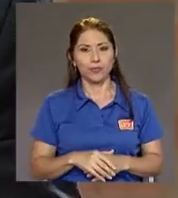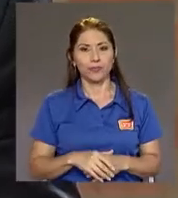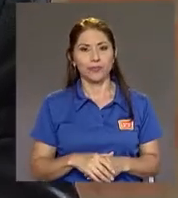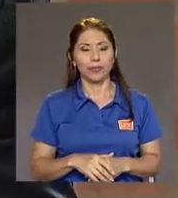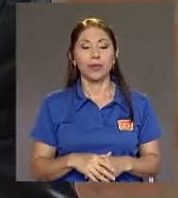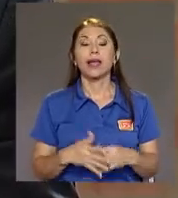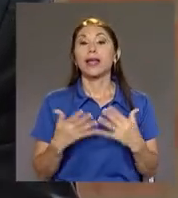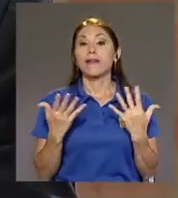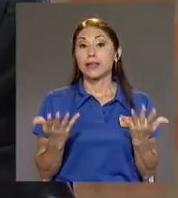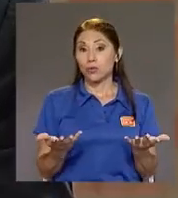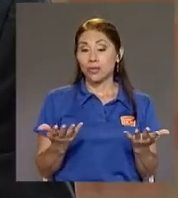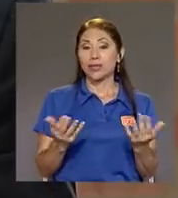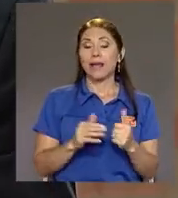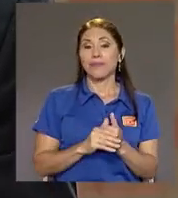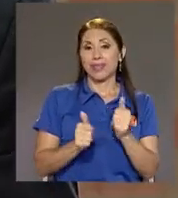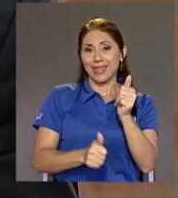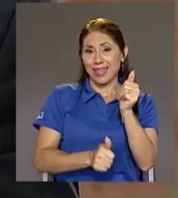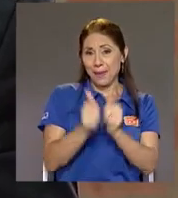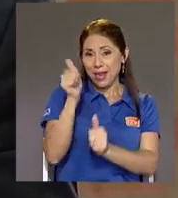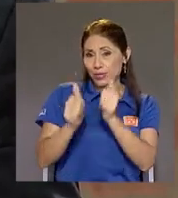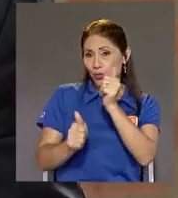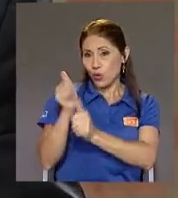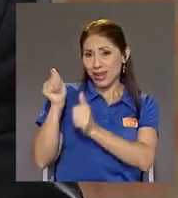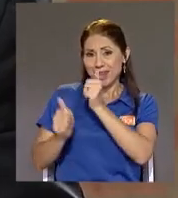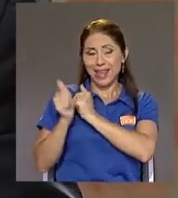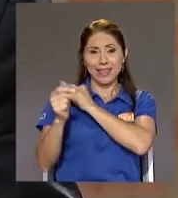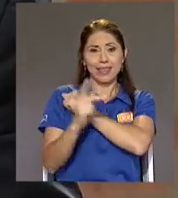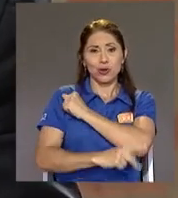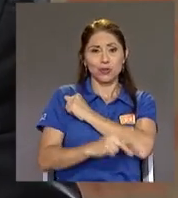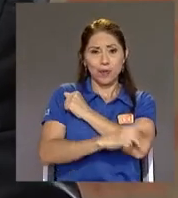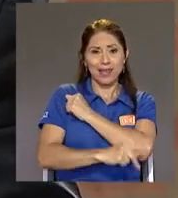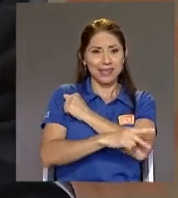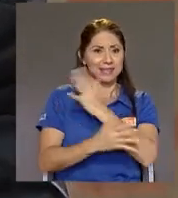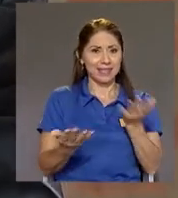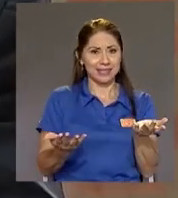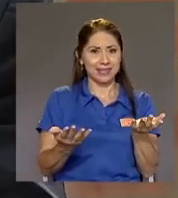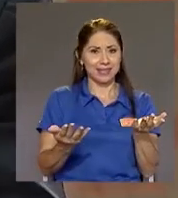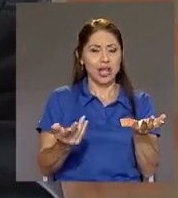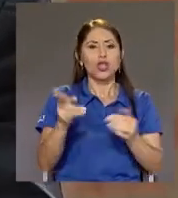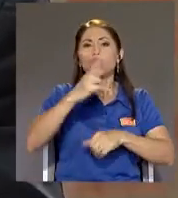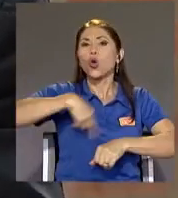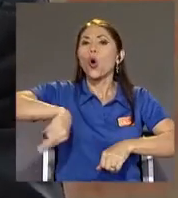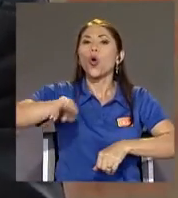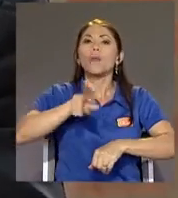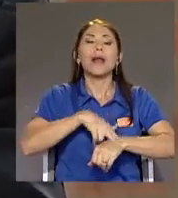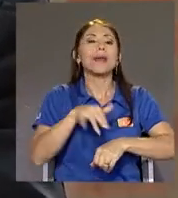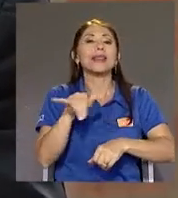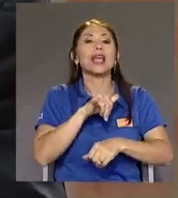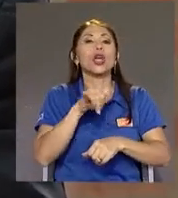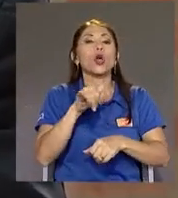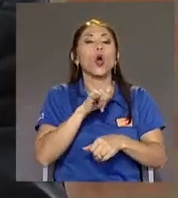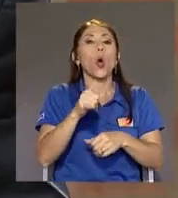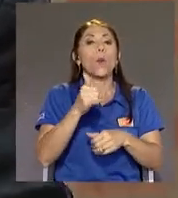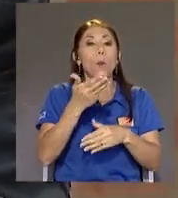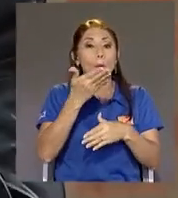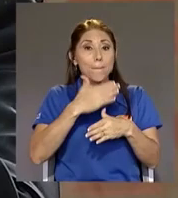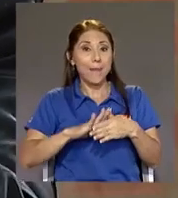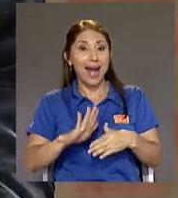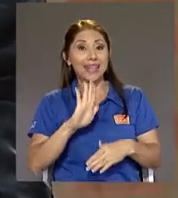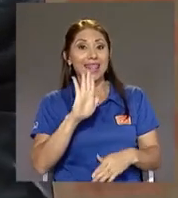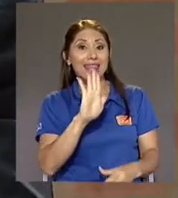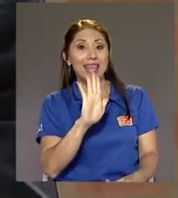Resulta que en la mayoría de los países Lo que normalmente hay que aportar Como parte de tu masa salarial